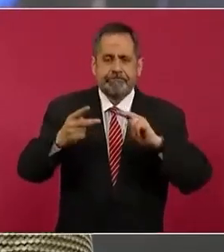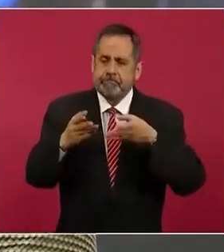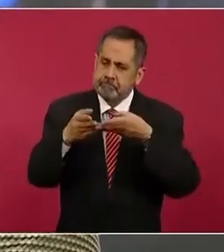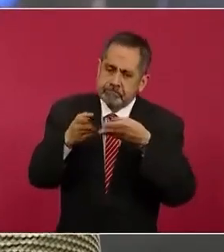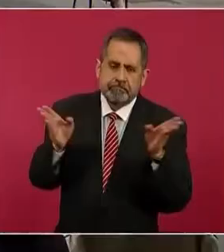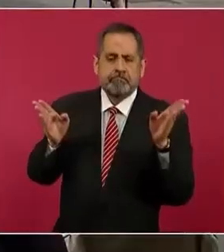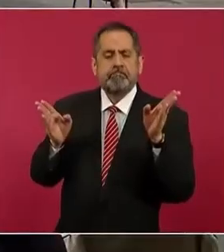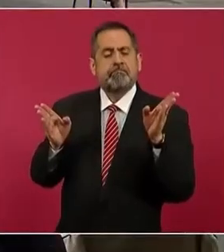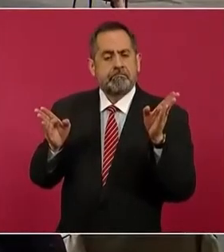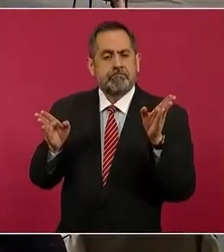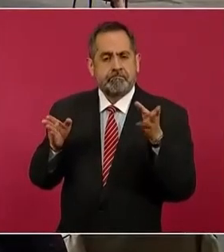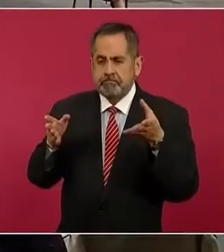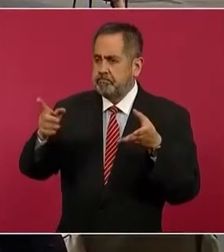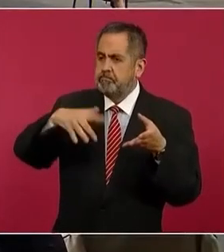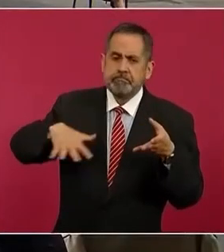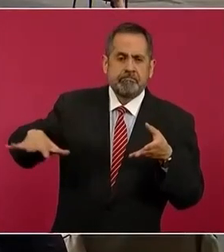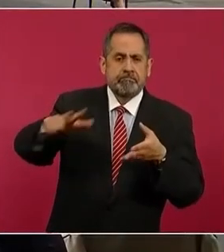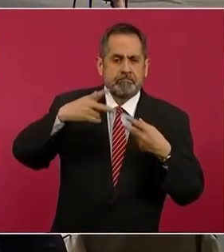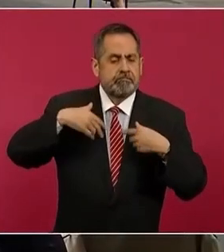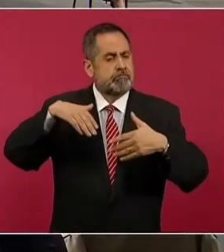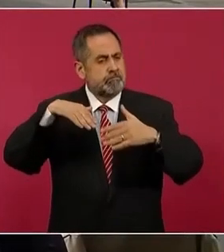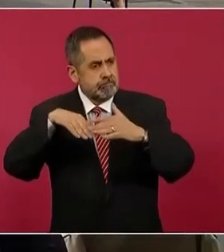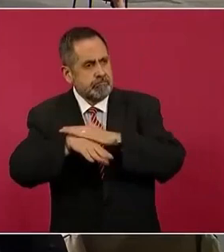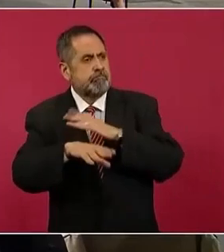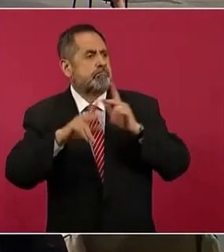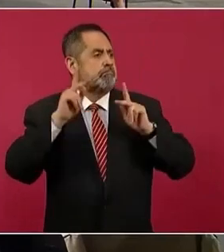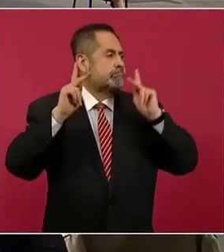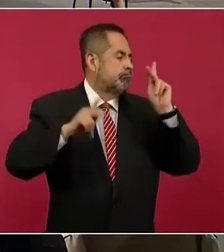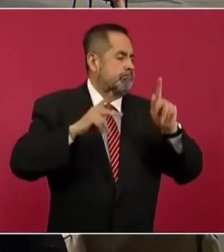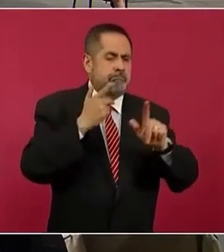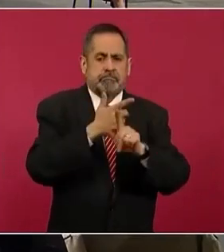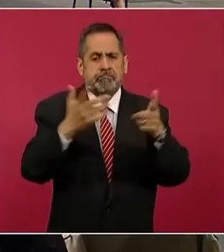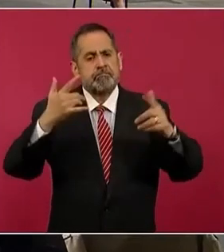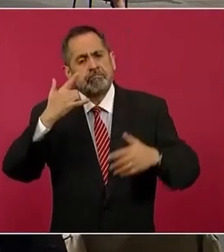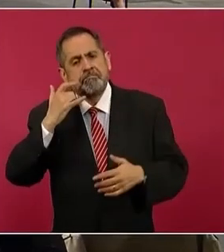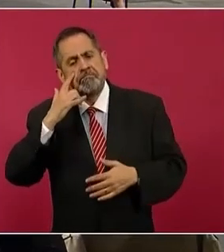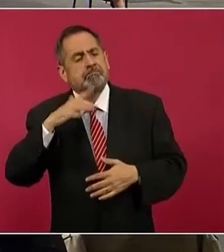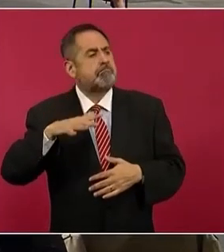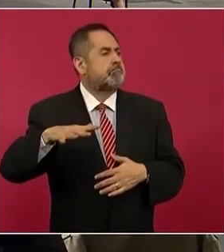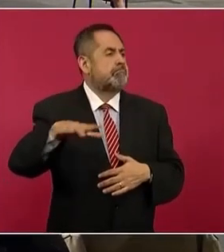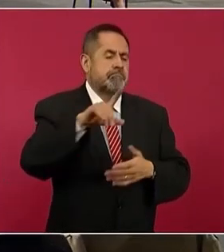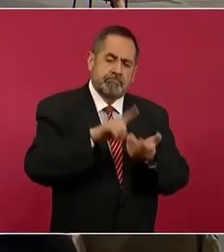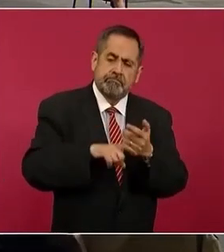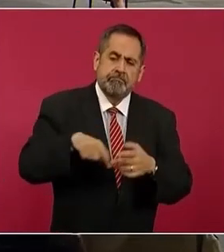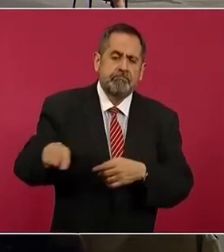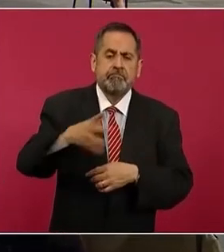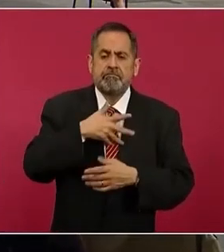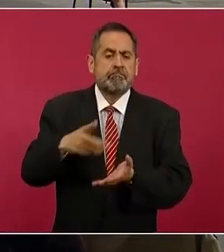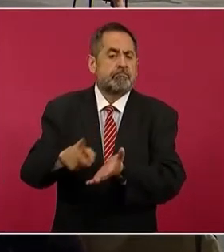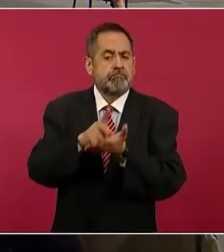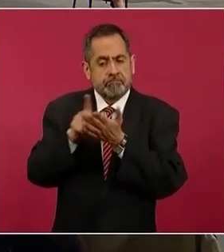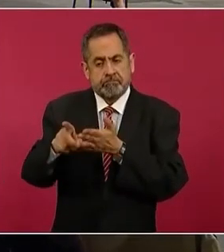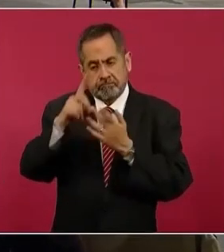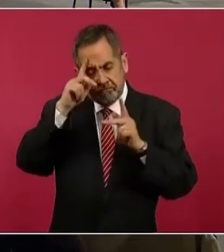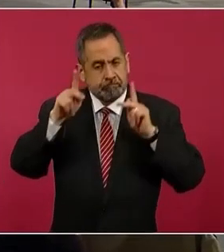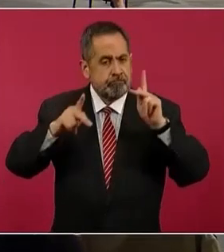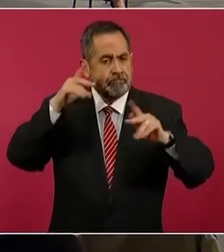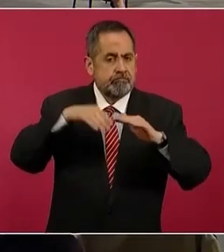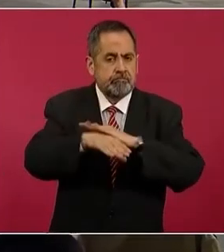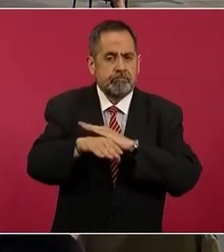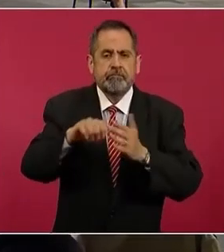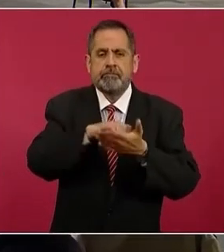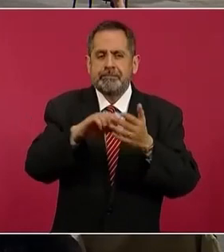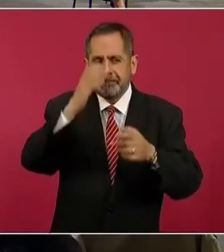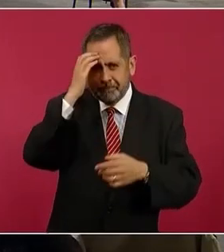apuesta por el espacio público, por hacer estos espacios el derecho de la ciudadanía. Es el caso del